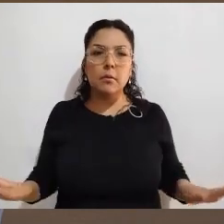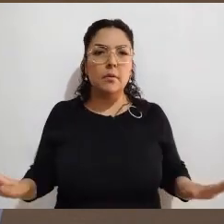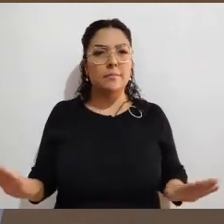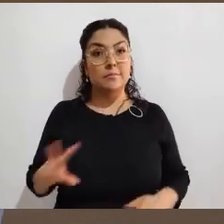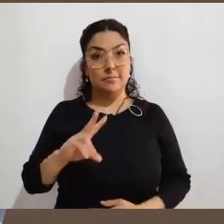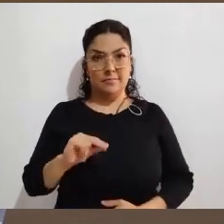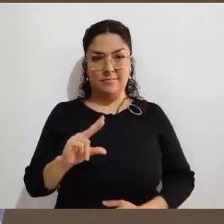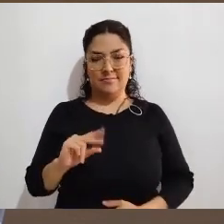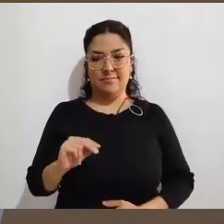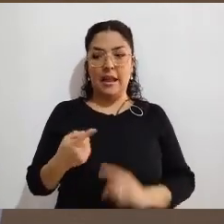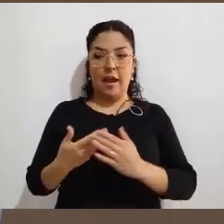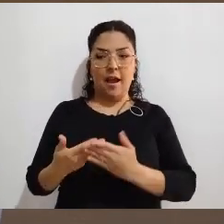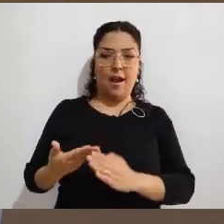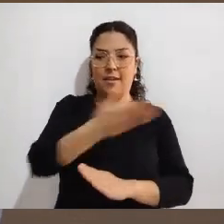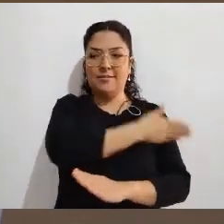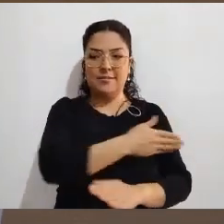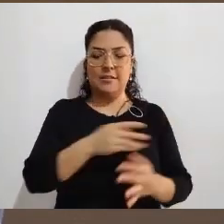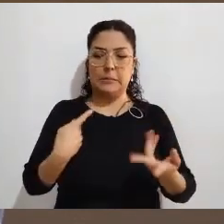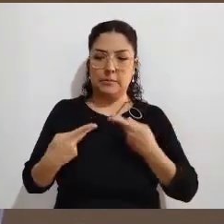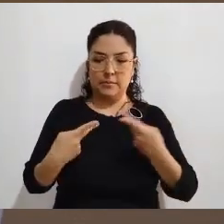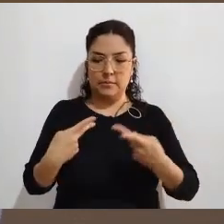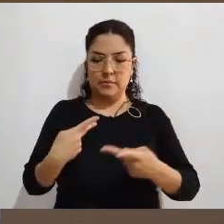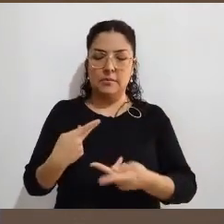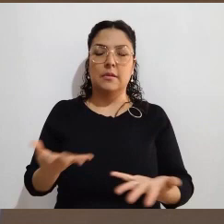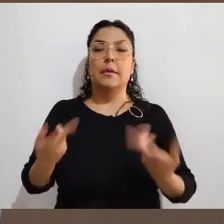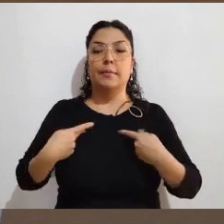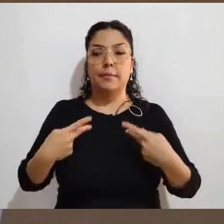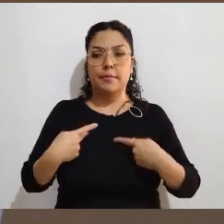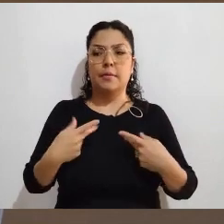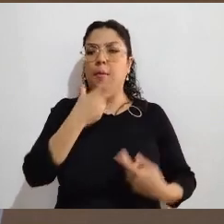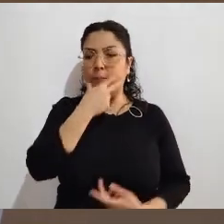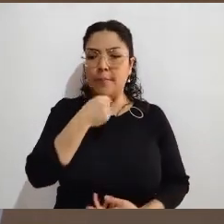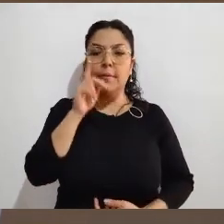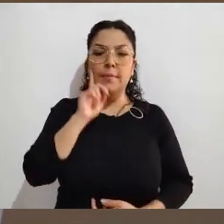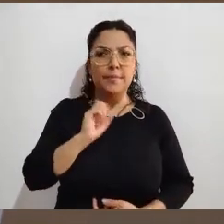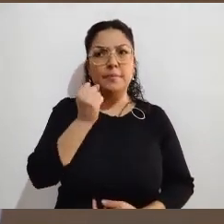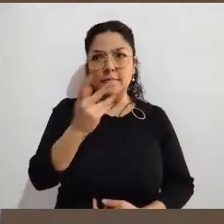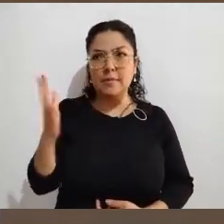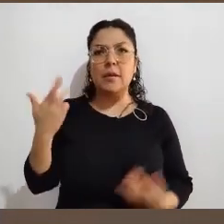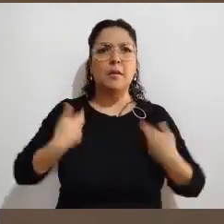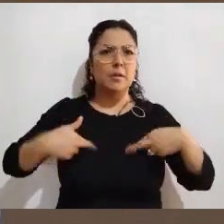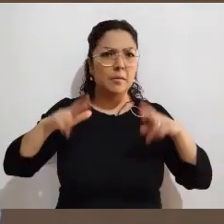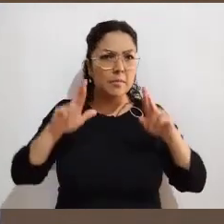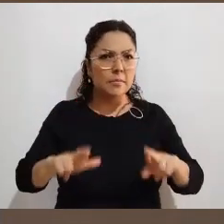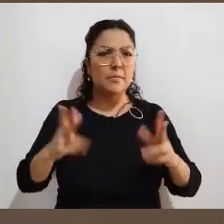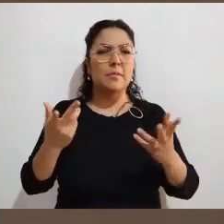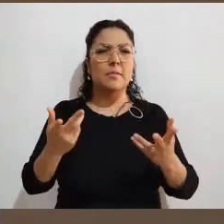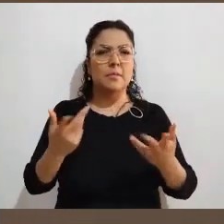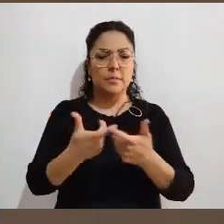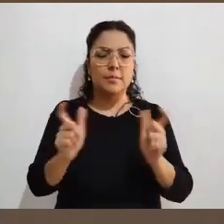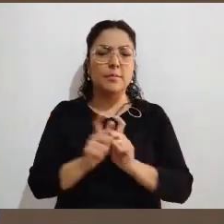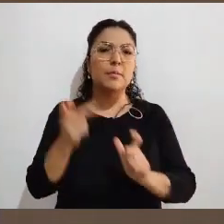cuenta de que es un proceso muy grande donde intervienen muchas personas, ciudadanas, ciudadanos de a pie, representantes